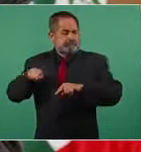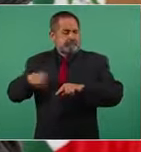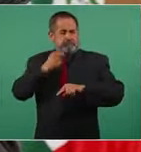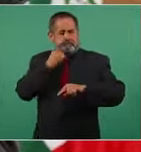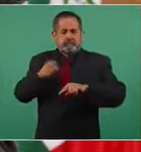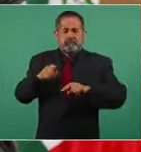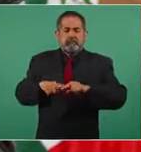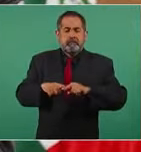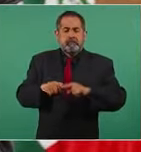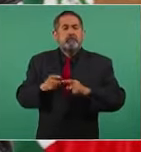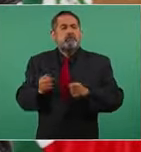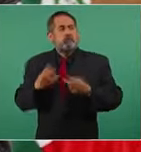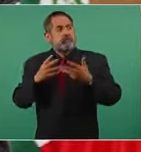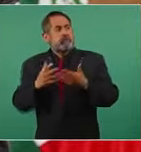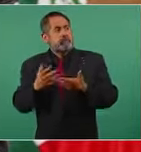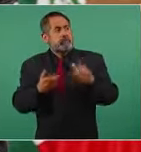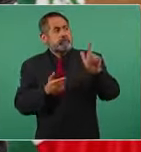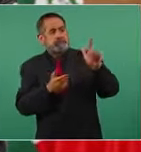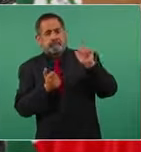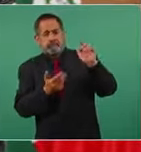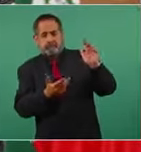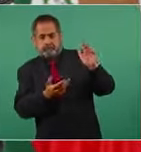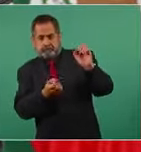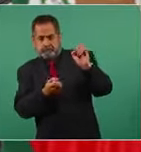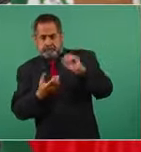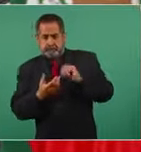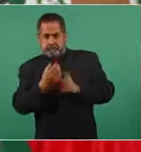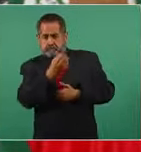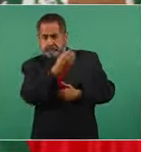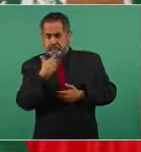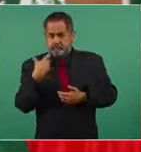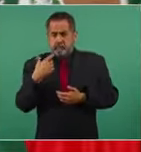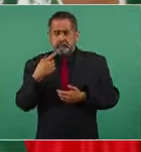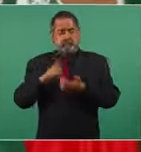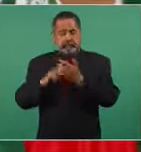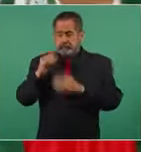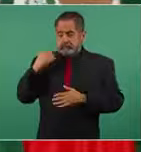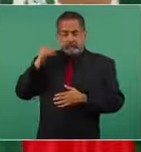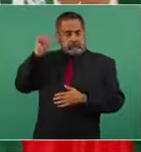las remesas que se recibieron en abril.